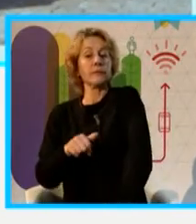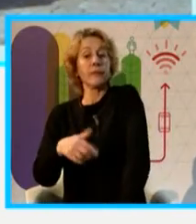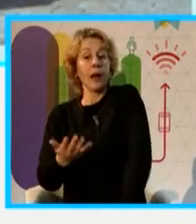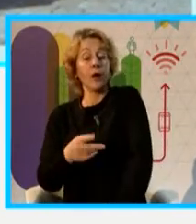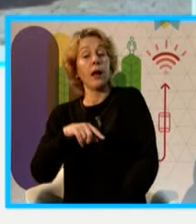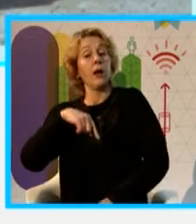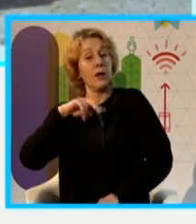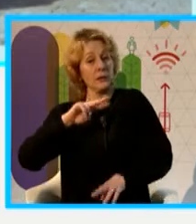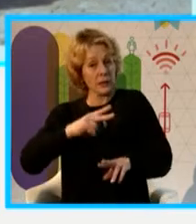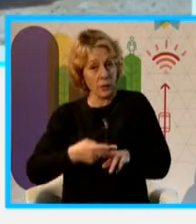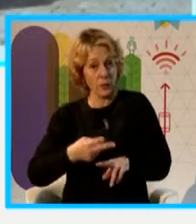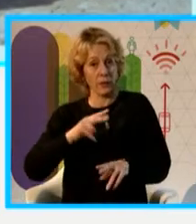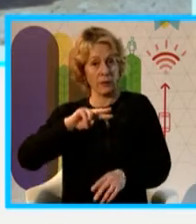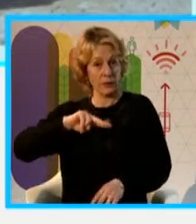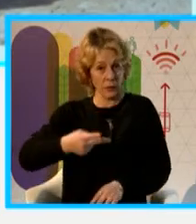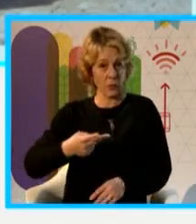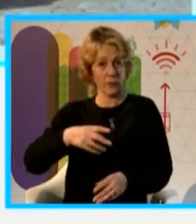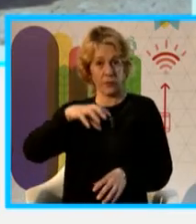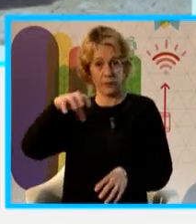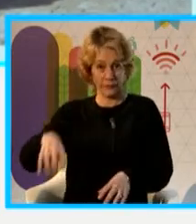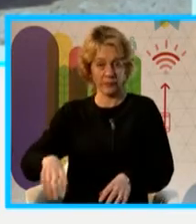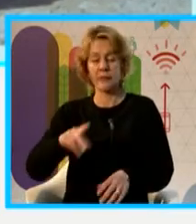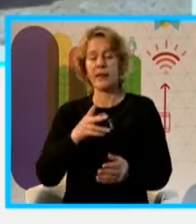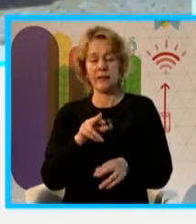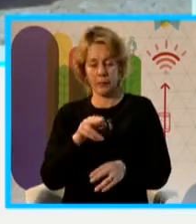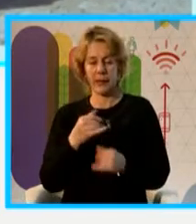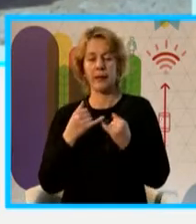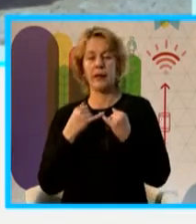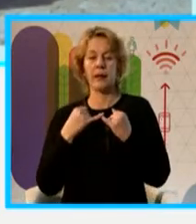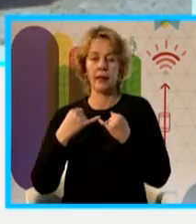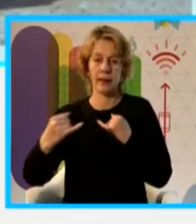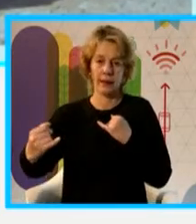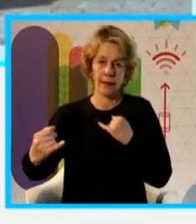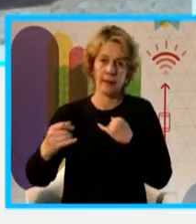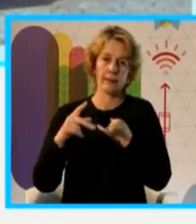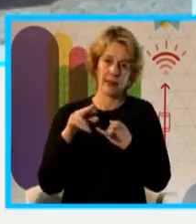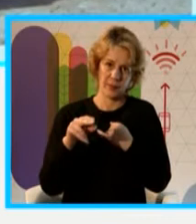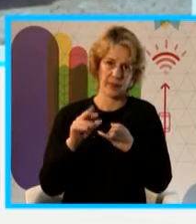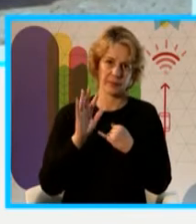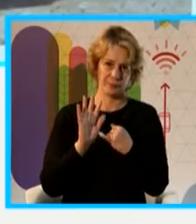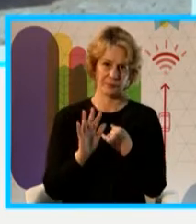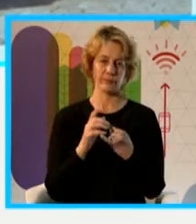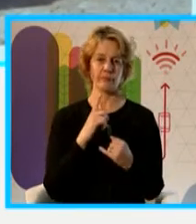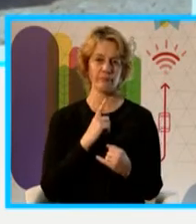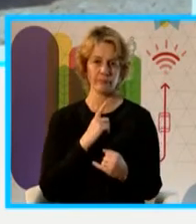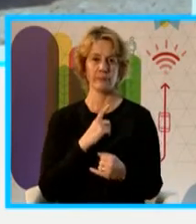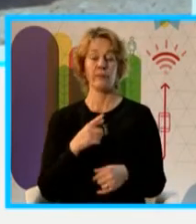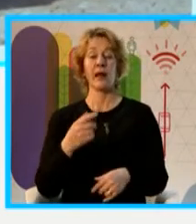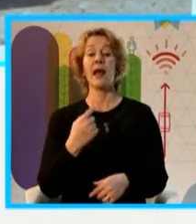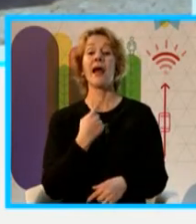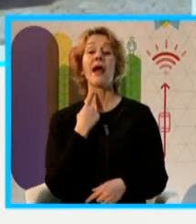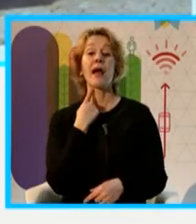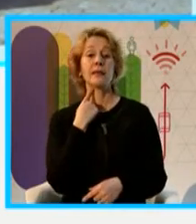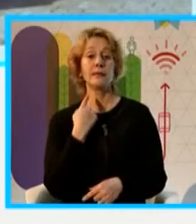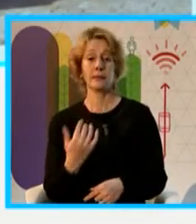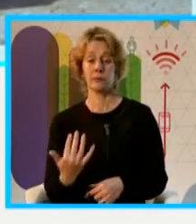igual funcionando offline. Venía otra más en camino, seguía operando de la misma manera y